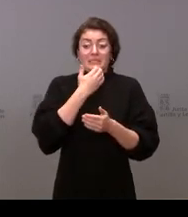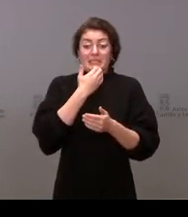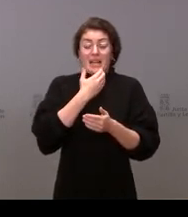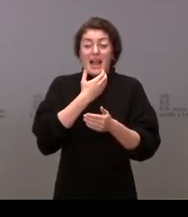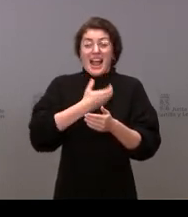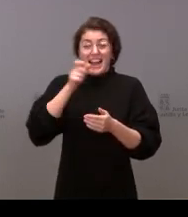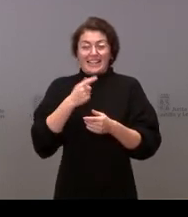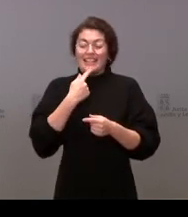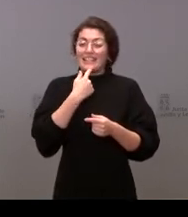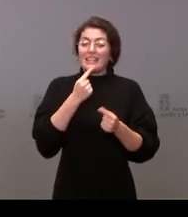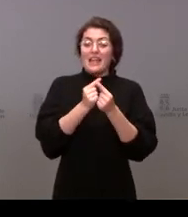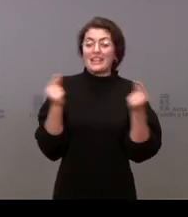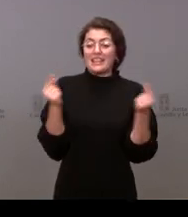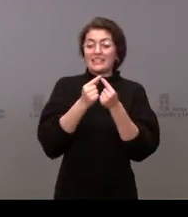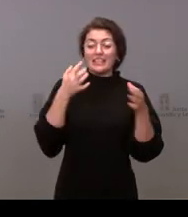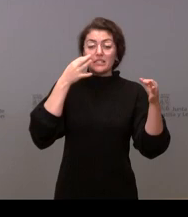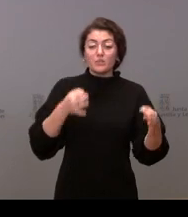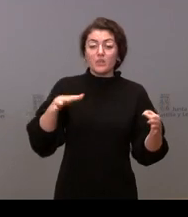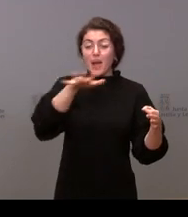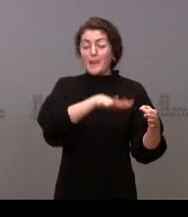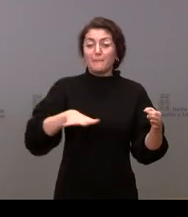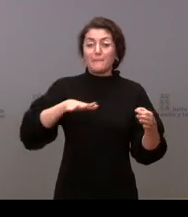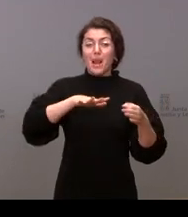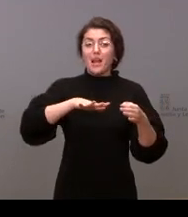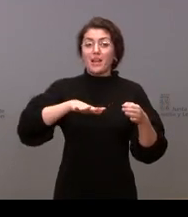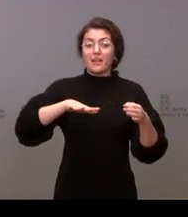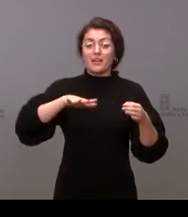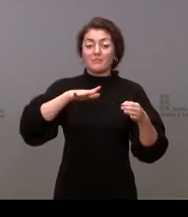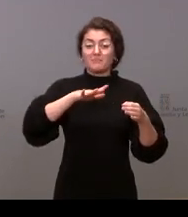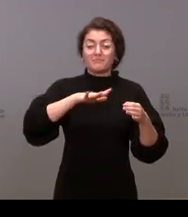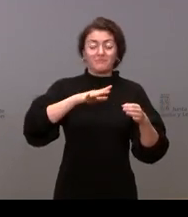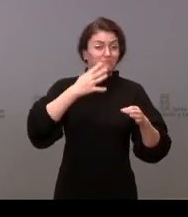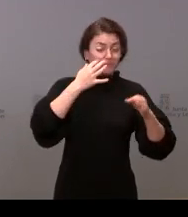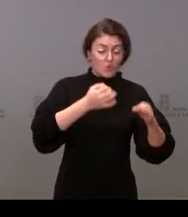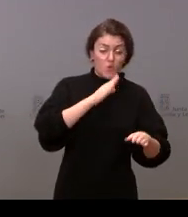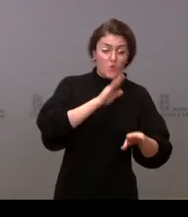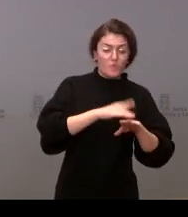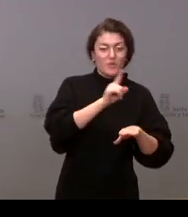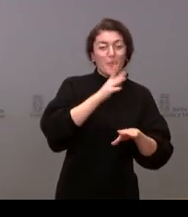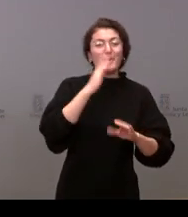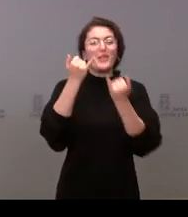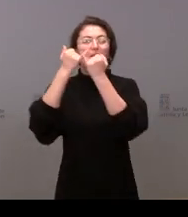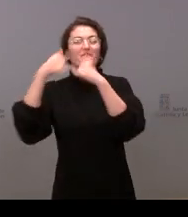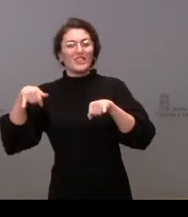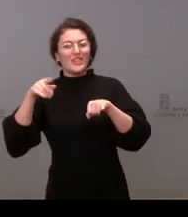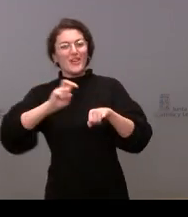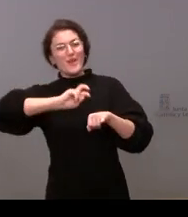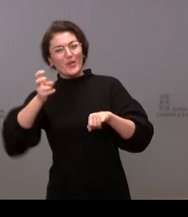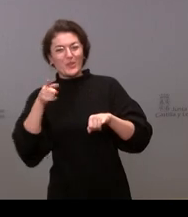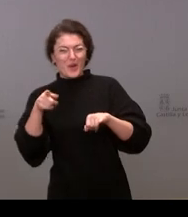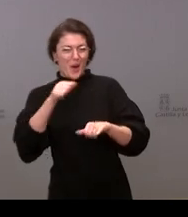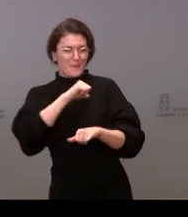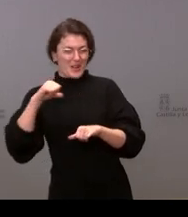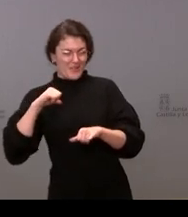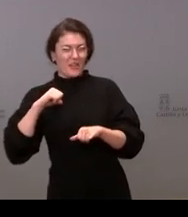pero se ha organizado un evento paralelo bueno ya se venía organizando en el que se van a organizar un cotillón privado en el que se han vendido ya